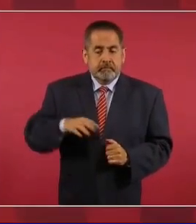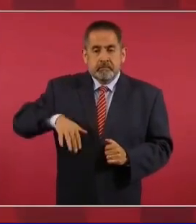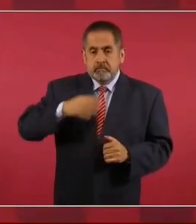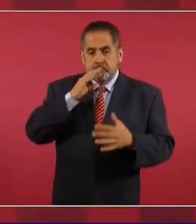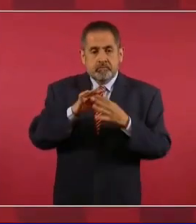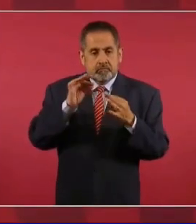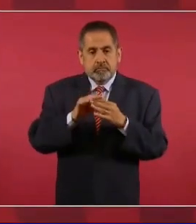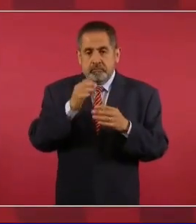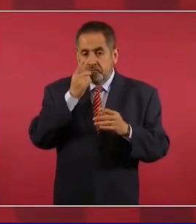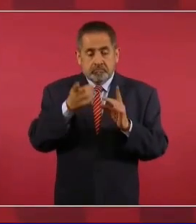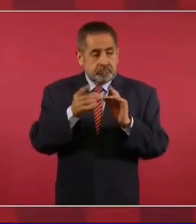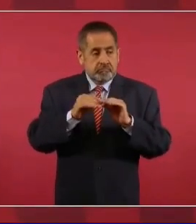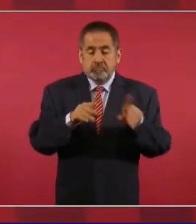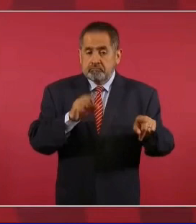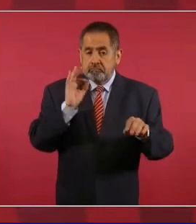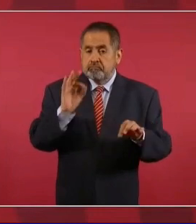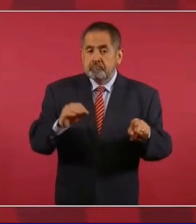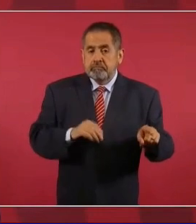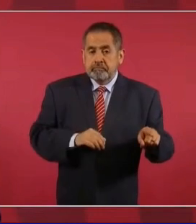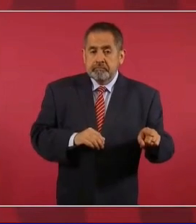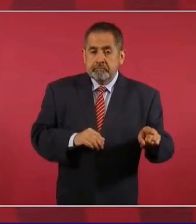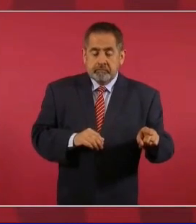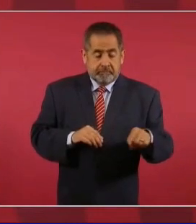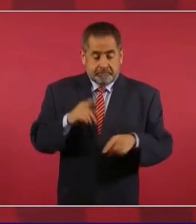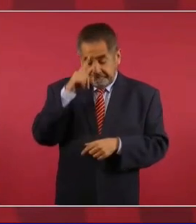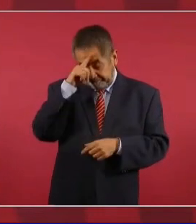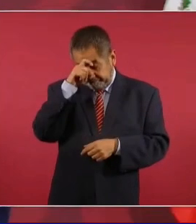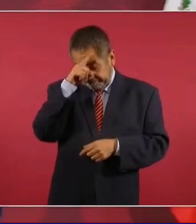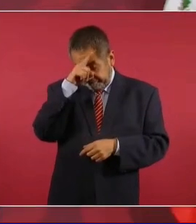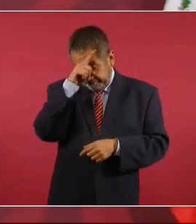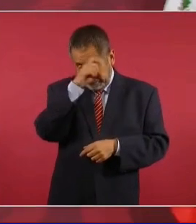coloquialmente, cañón.